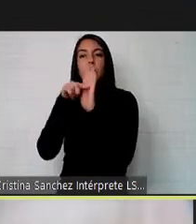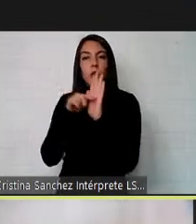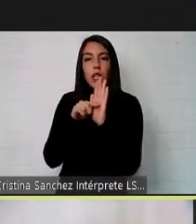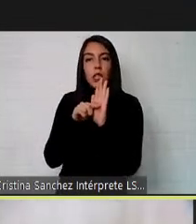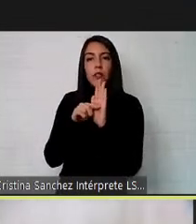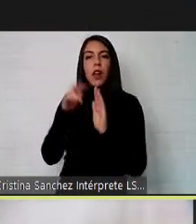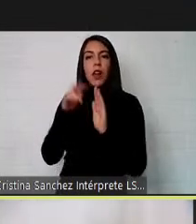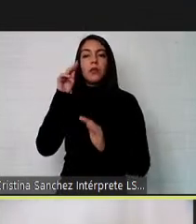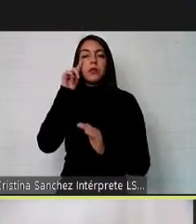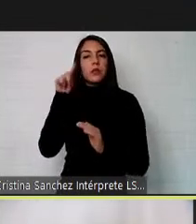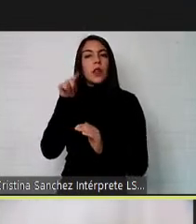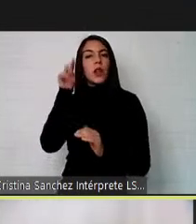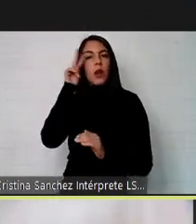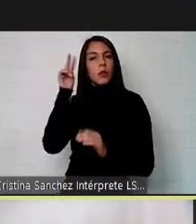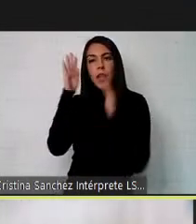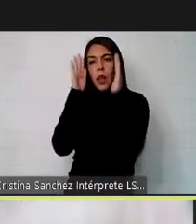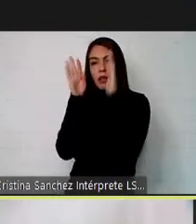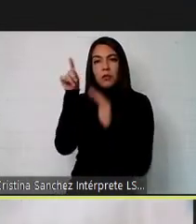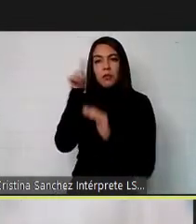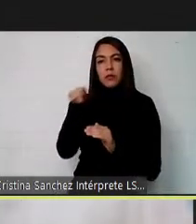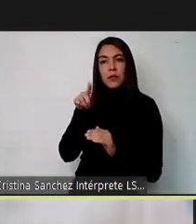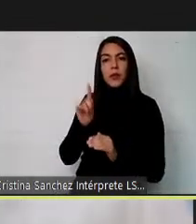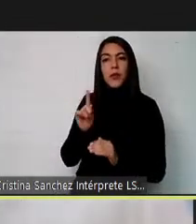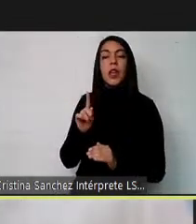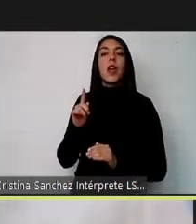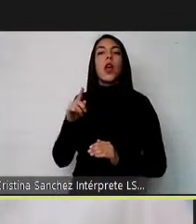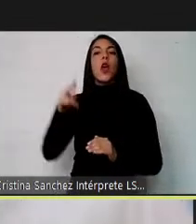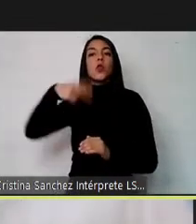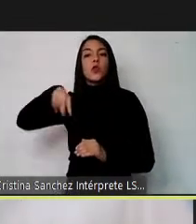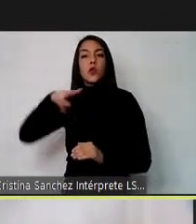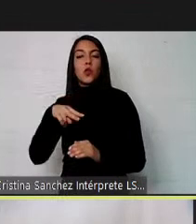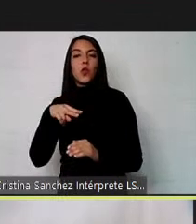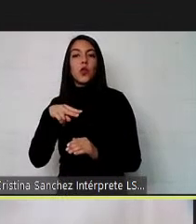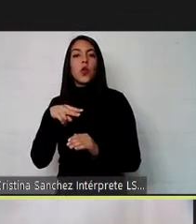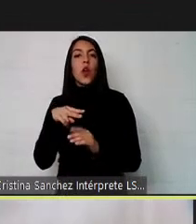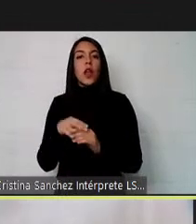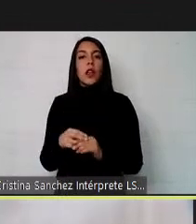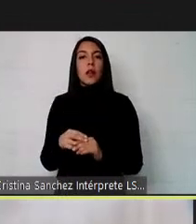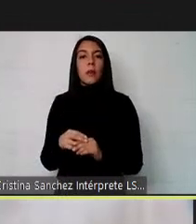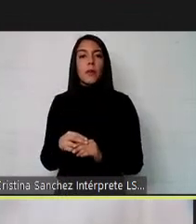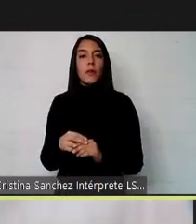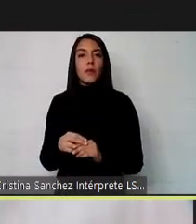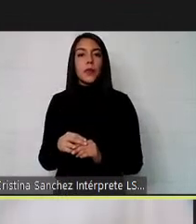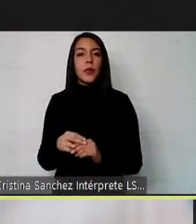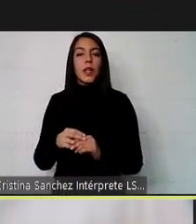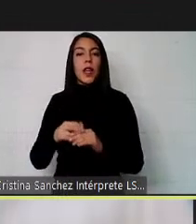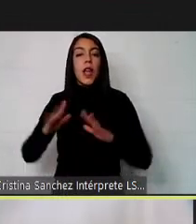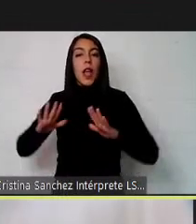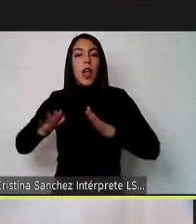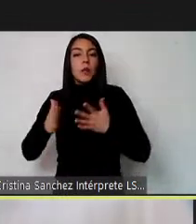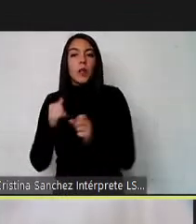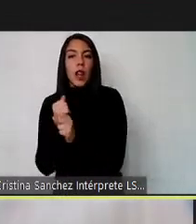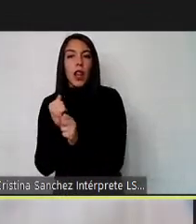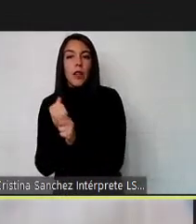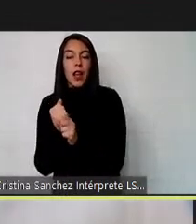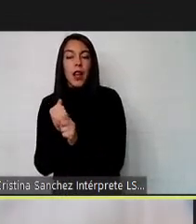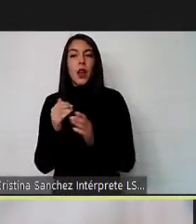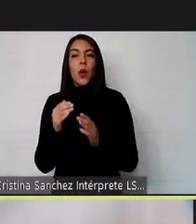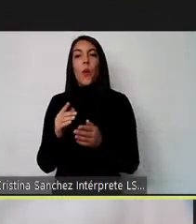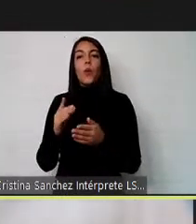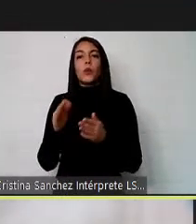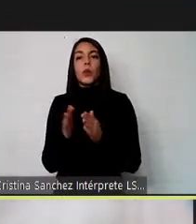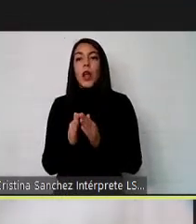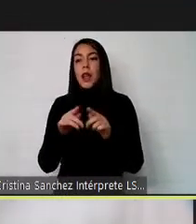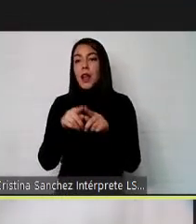discriminación laboral no estamos garantizando espacios de inclusión entonces tenemos que aspirar